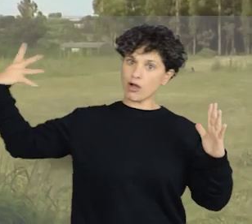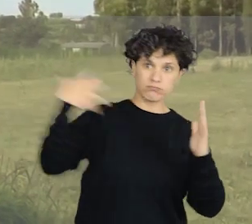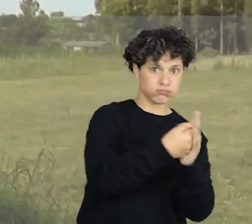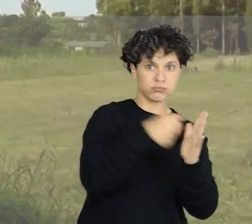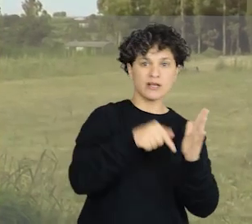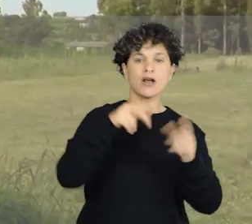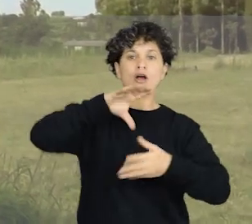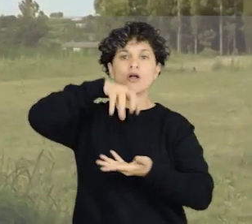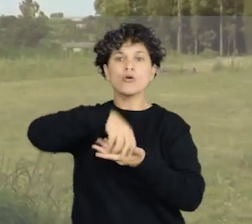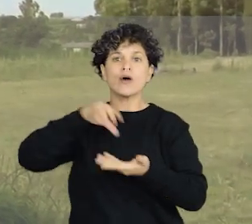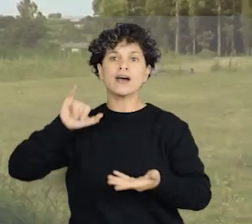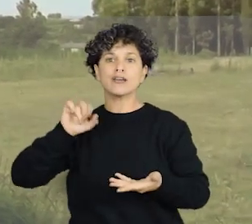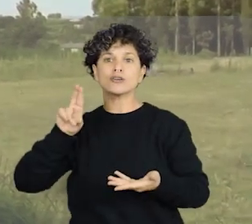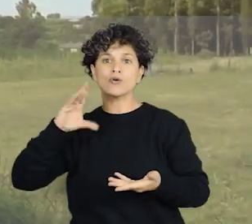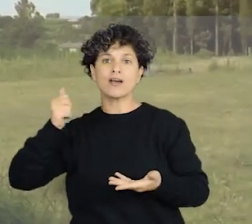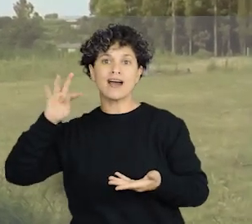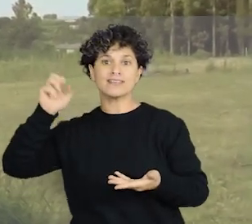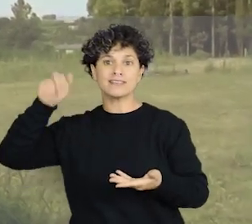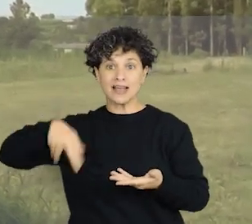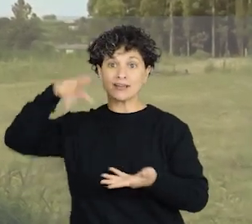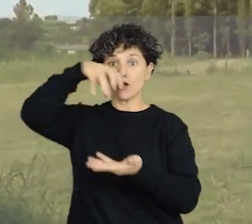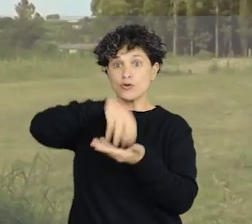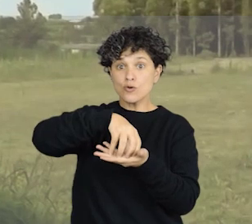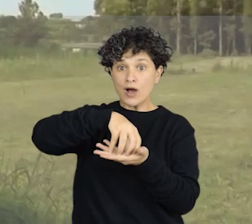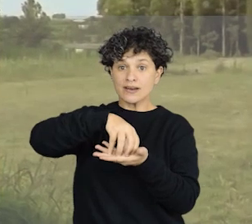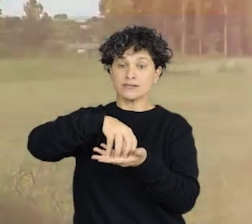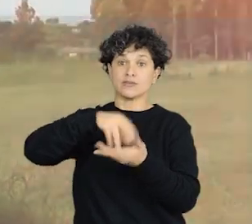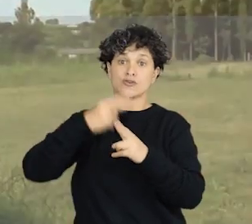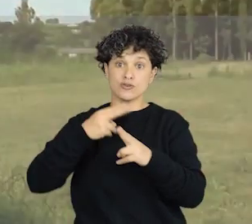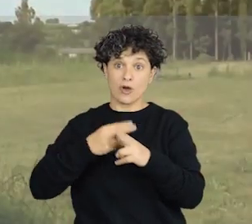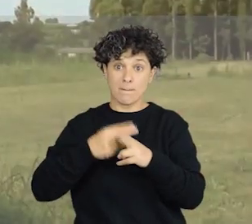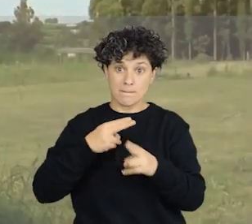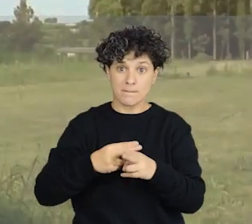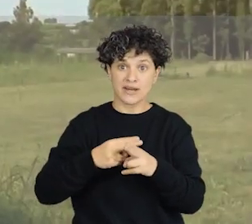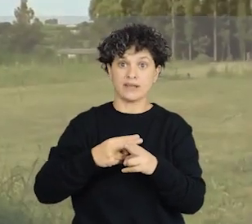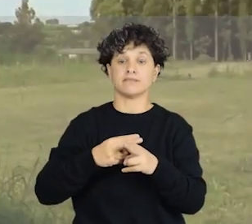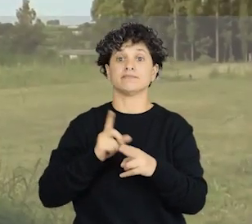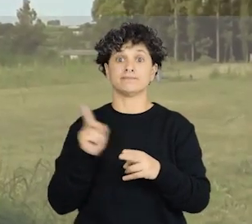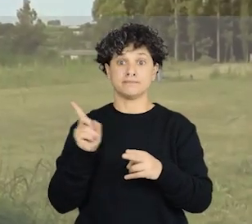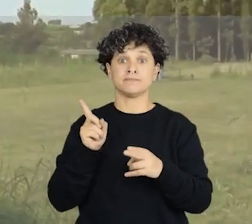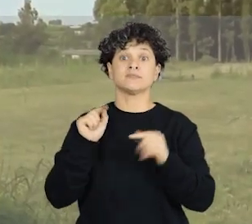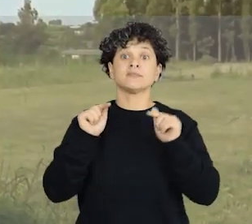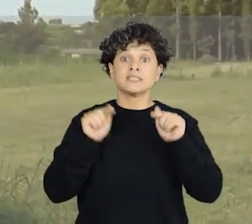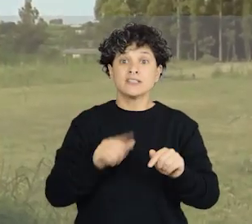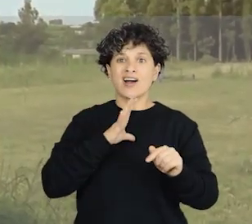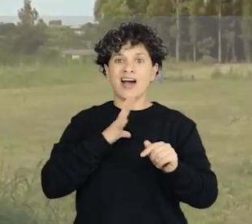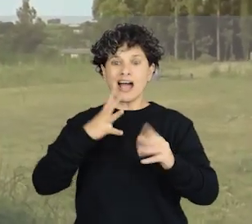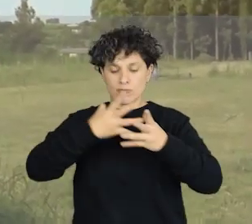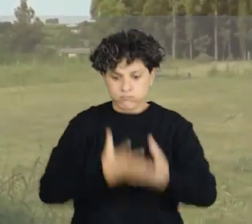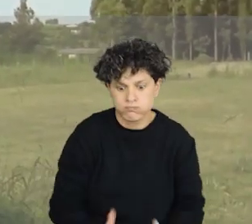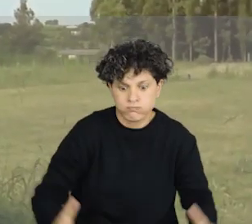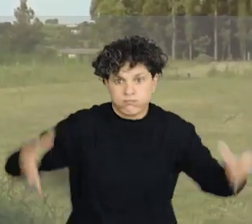Chicxulub, produciendo entonces ese gigantesco cráter y ese proceso. Más recientemente, hace unas pocas semanas atrás,